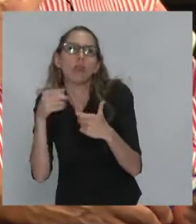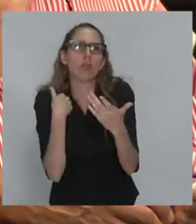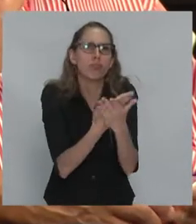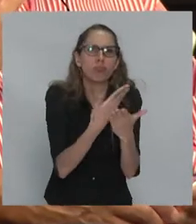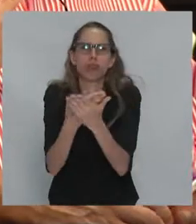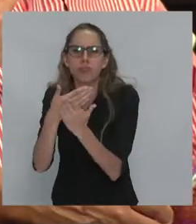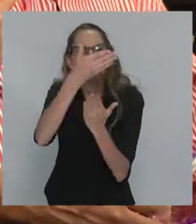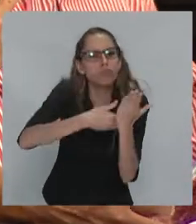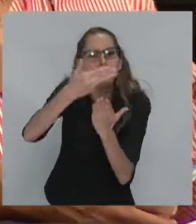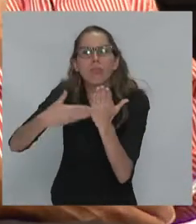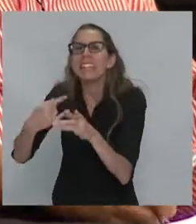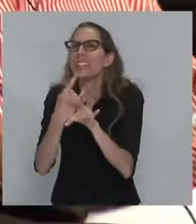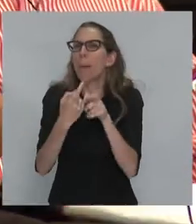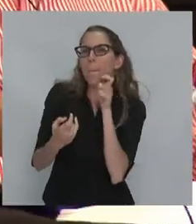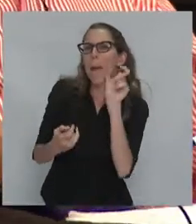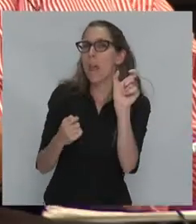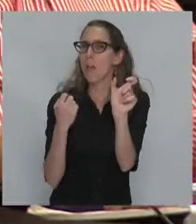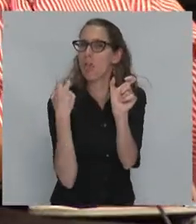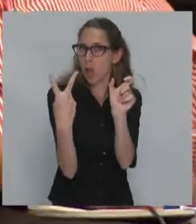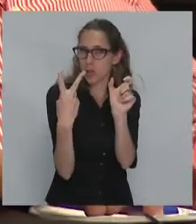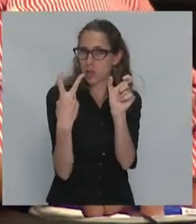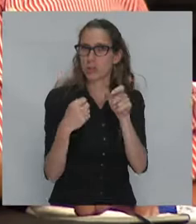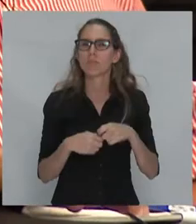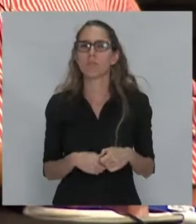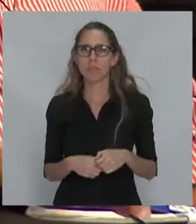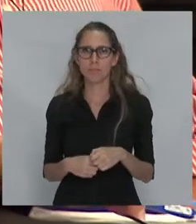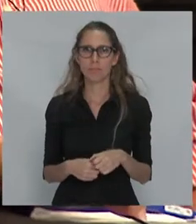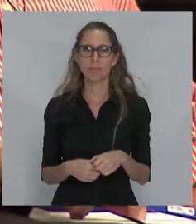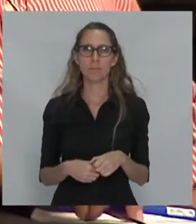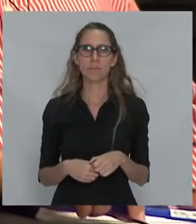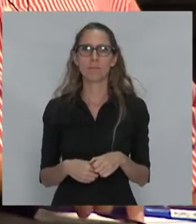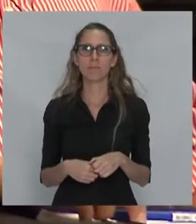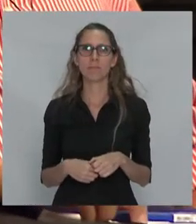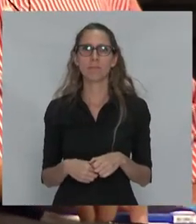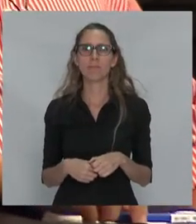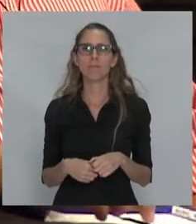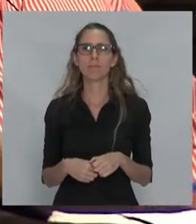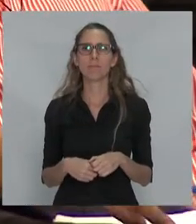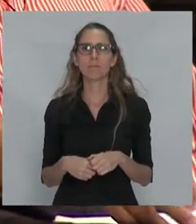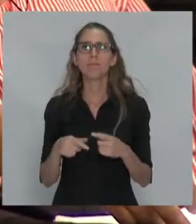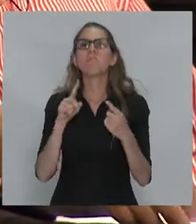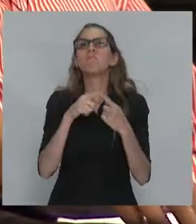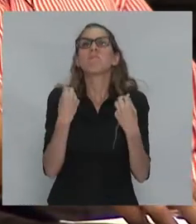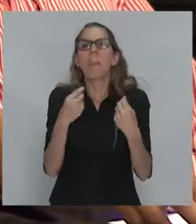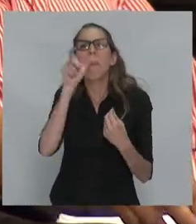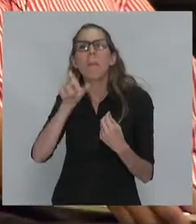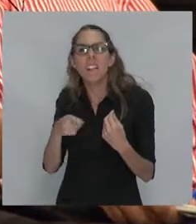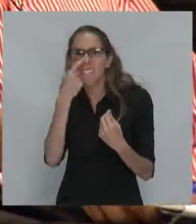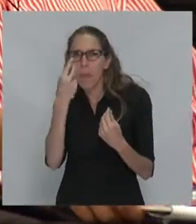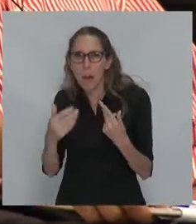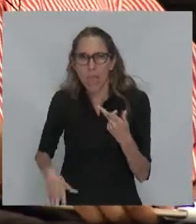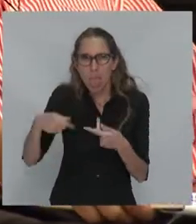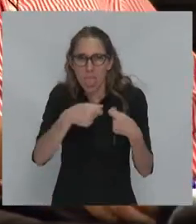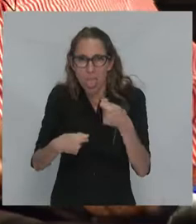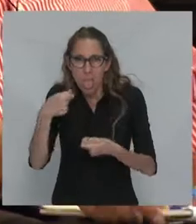tiene dos palabras, stakeholders y shareholders. Y son los accionistas, y son